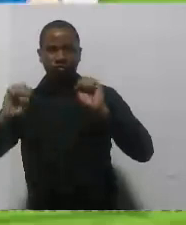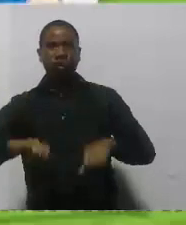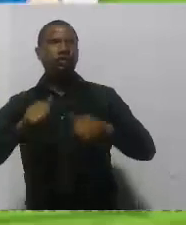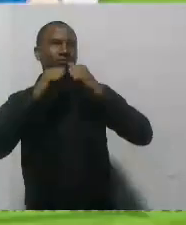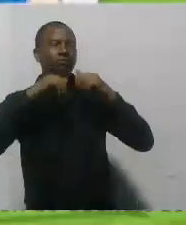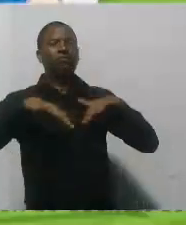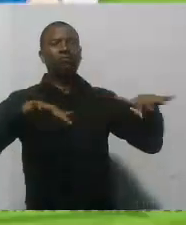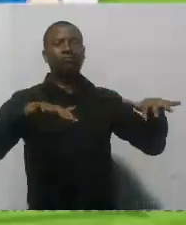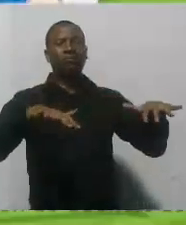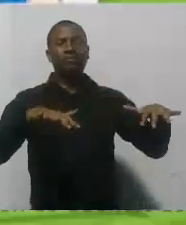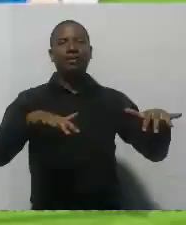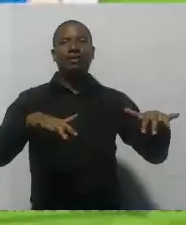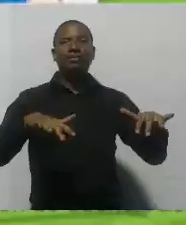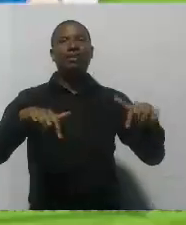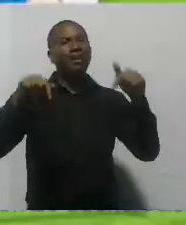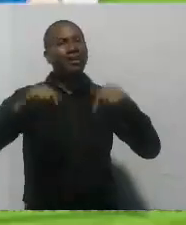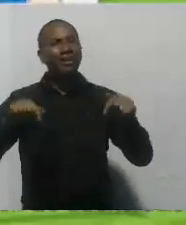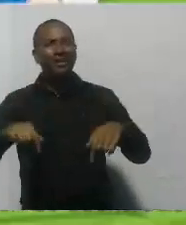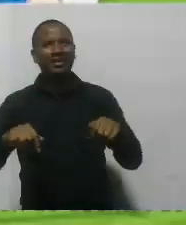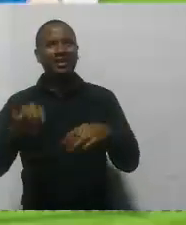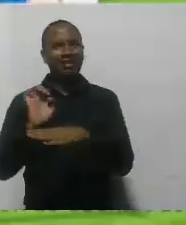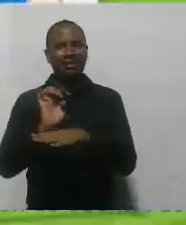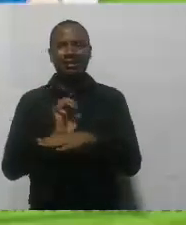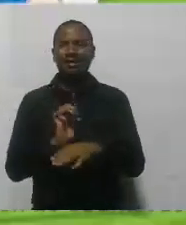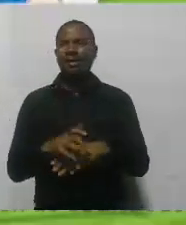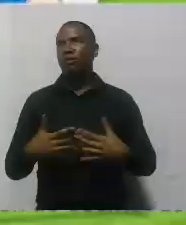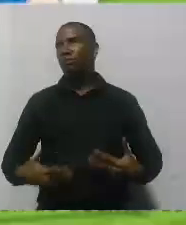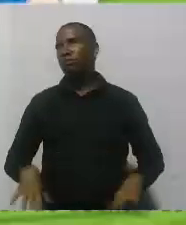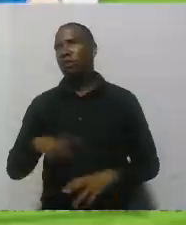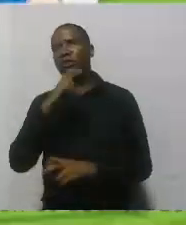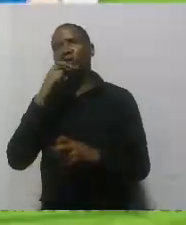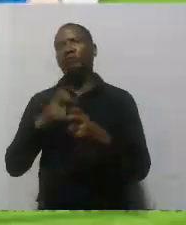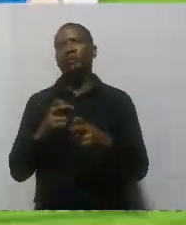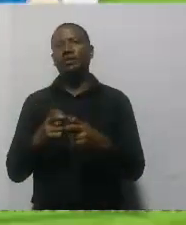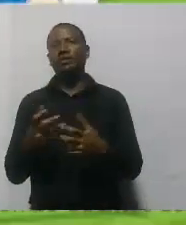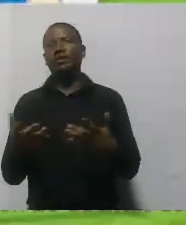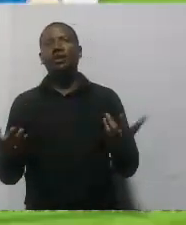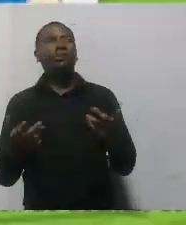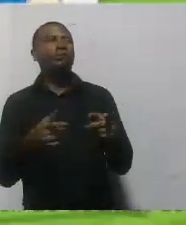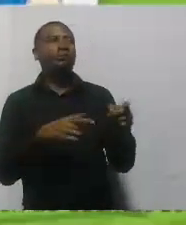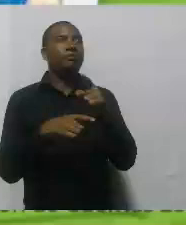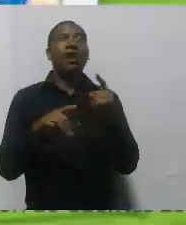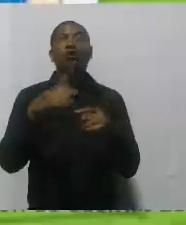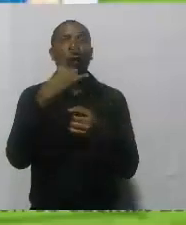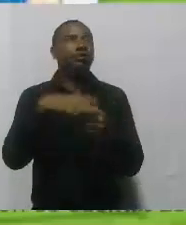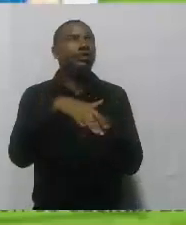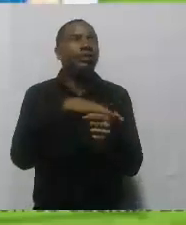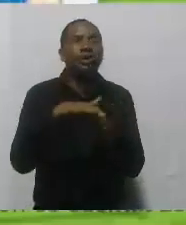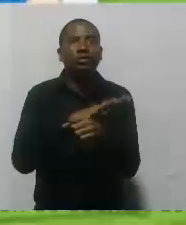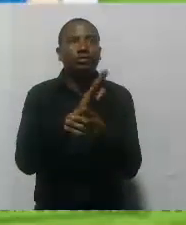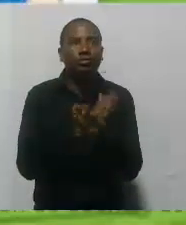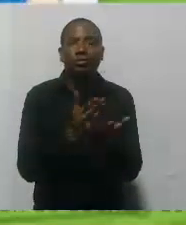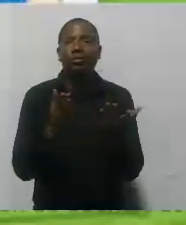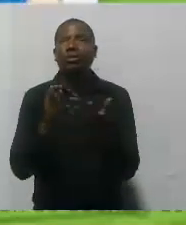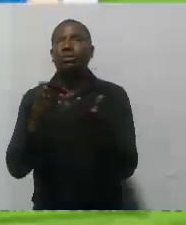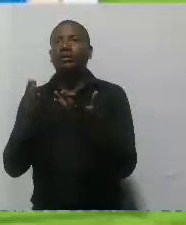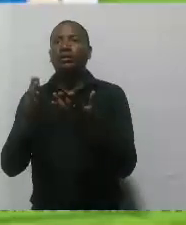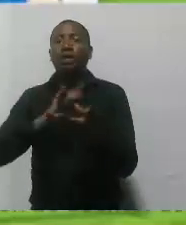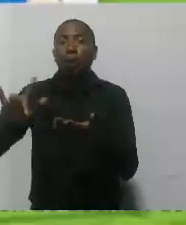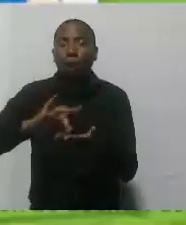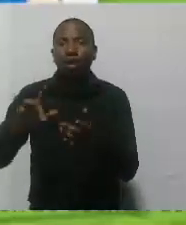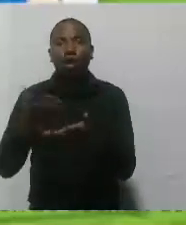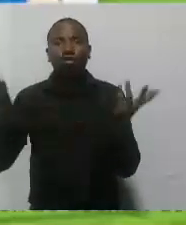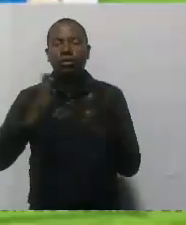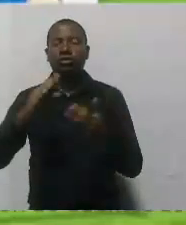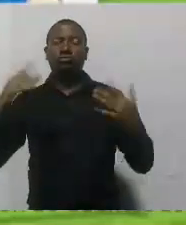dos apellidos horribles, emergencia y desastre. No nos invitan a las fiestas buenas, nos invitan cuando está el chicharrón en riesgo.